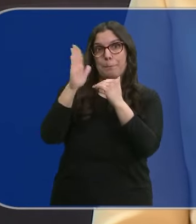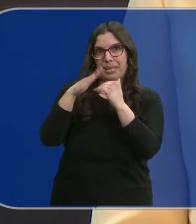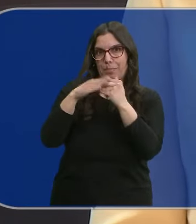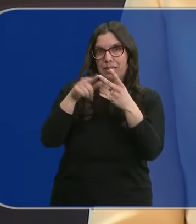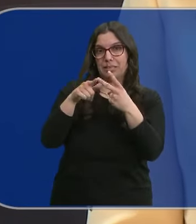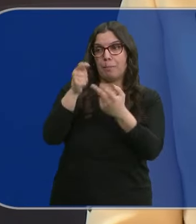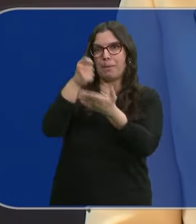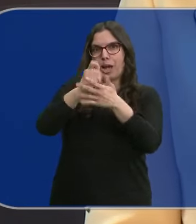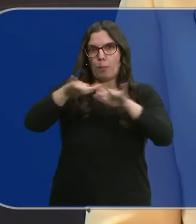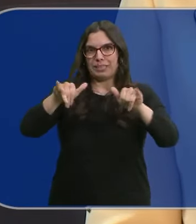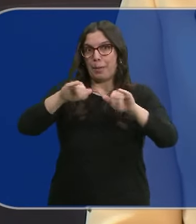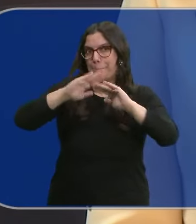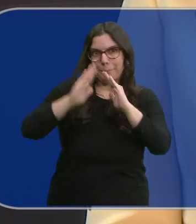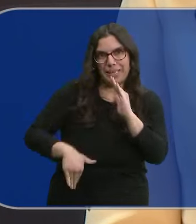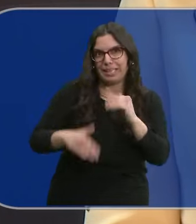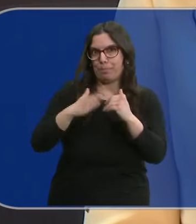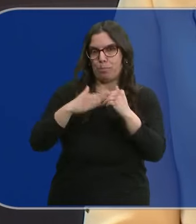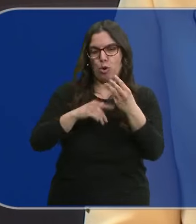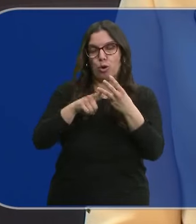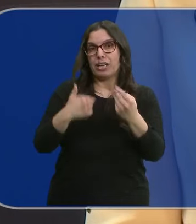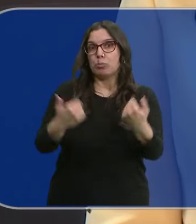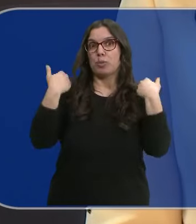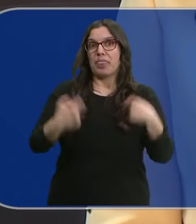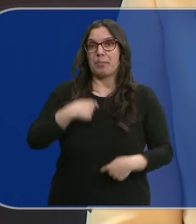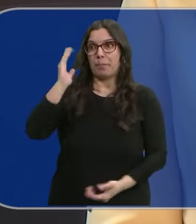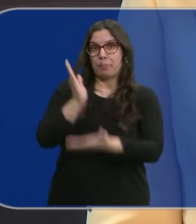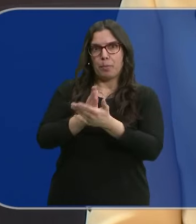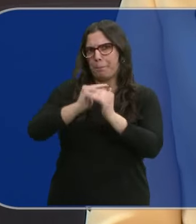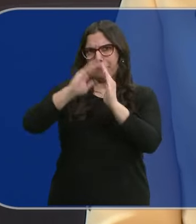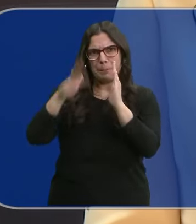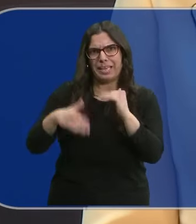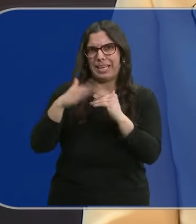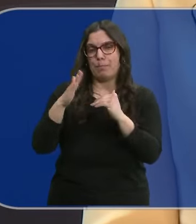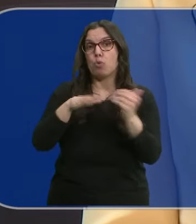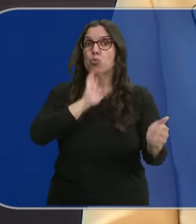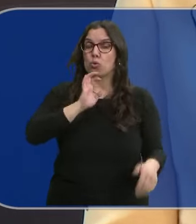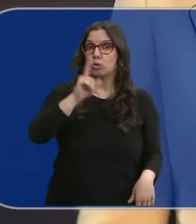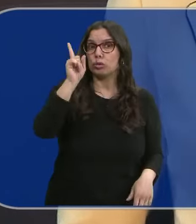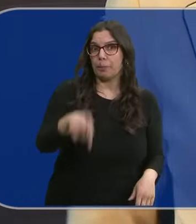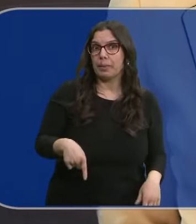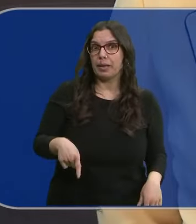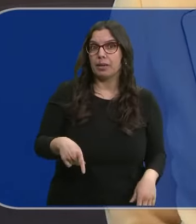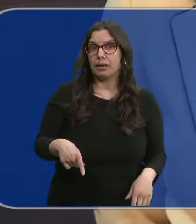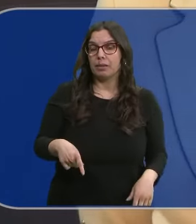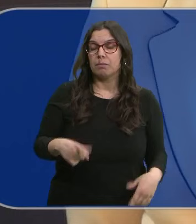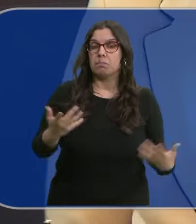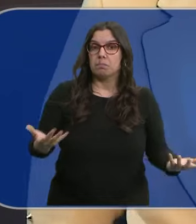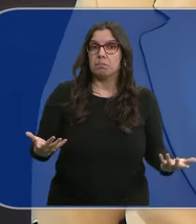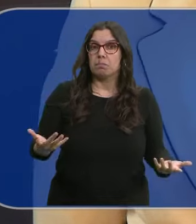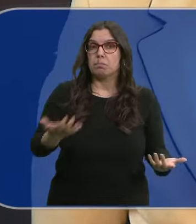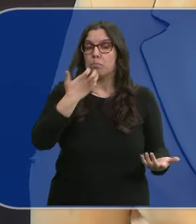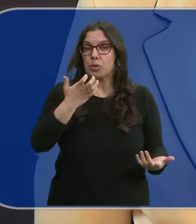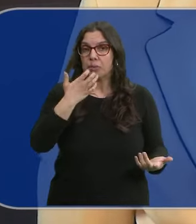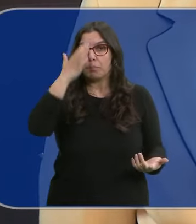las indemnizaciones más baja, las responsabilidades civiles y penales más bajas. Y es curioso también ver como, por ejemplo, hay